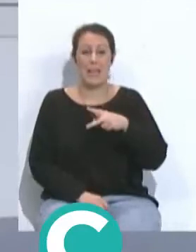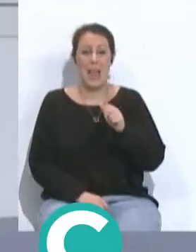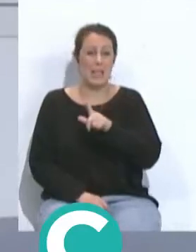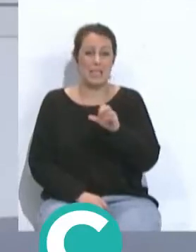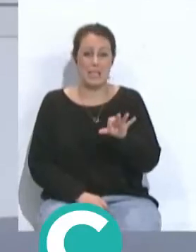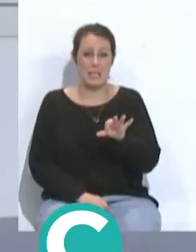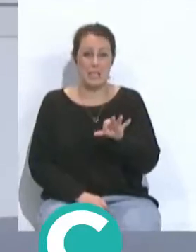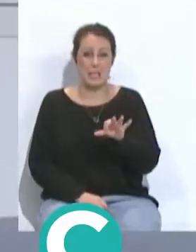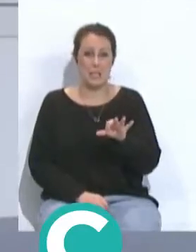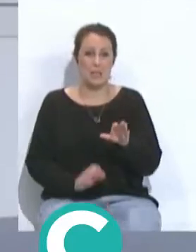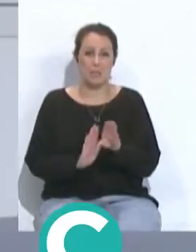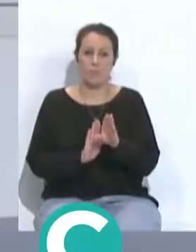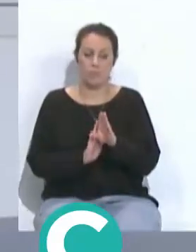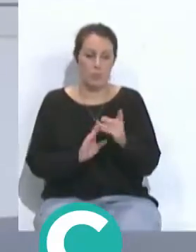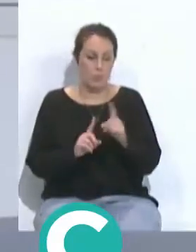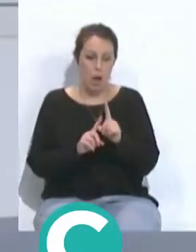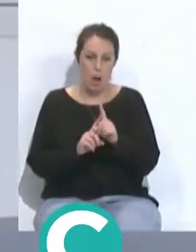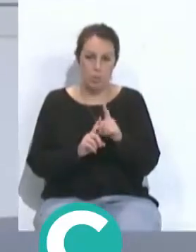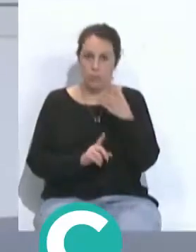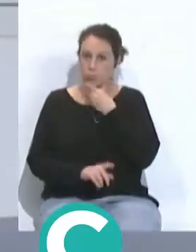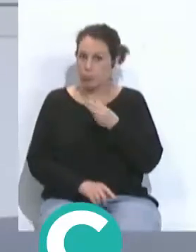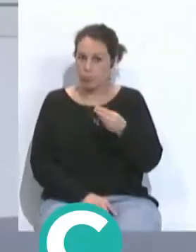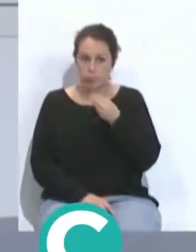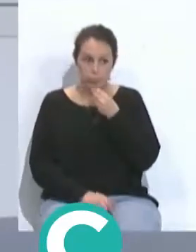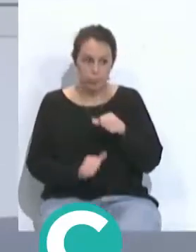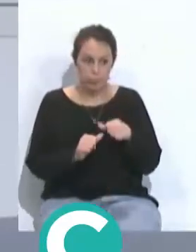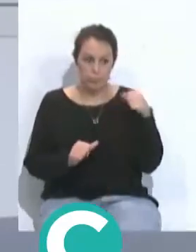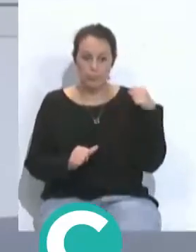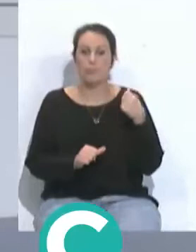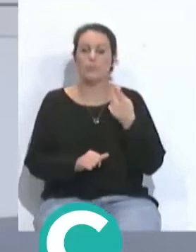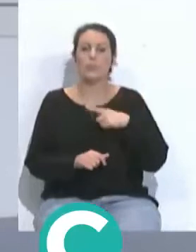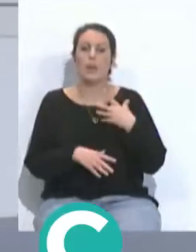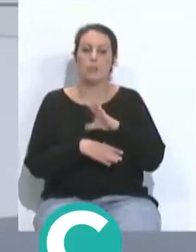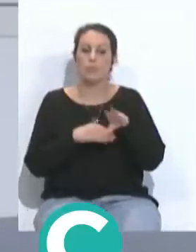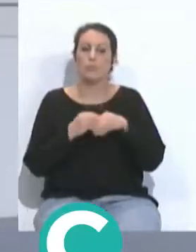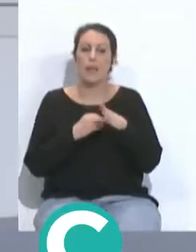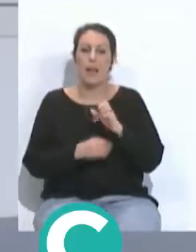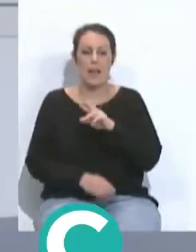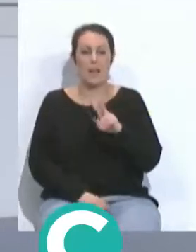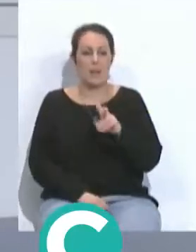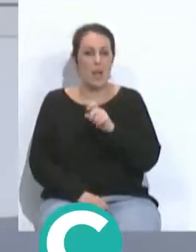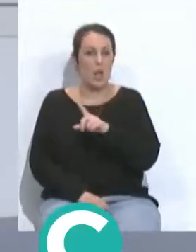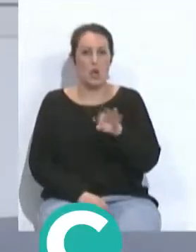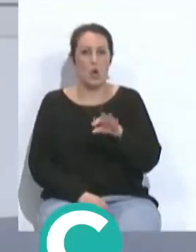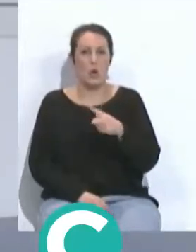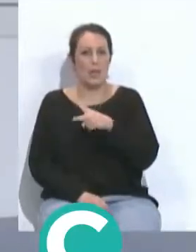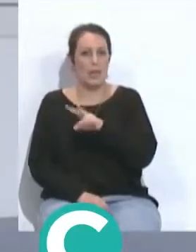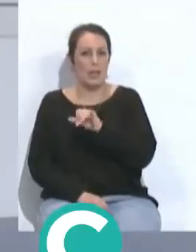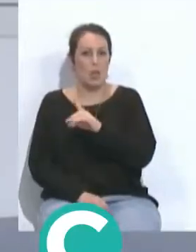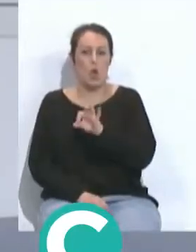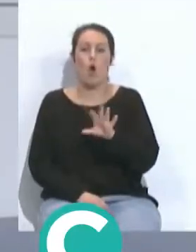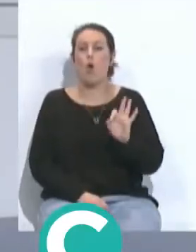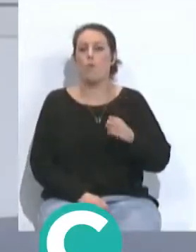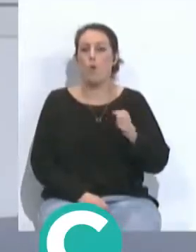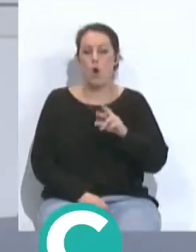que está siguiendo y una estela espectacular luego viene el acompañamiento de William Carvalho de Guido arriba Borja